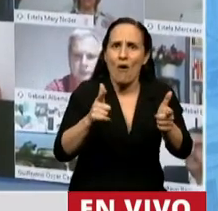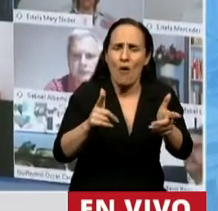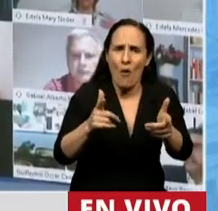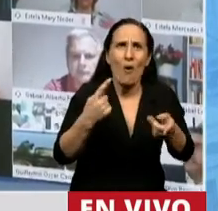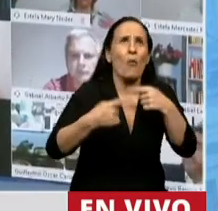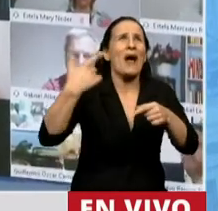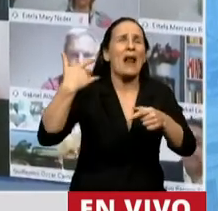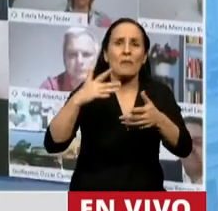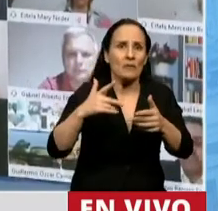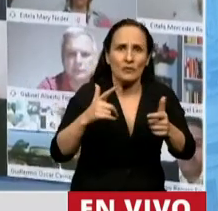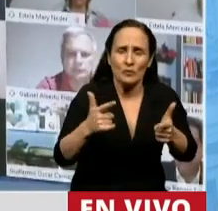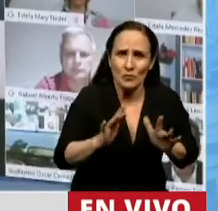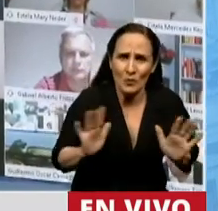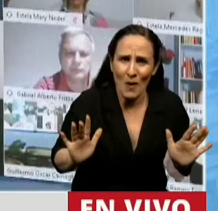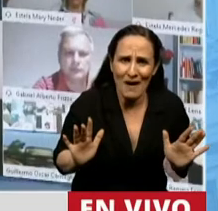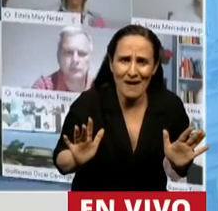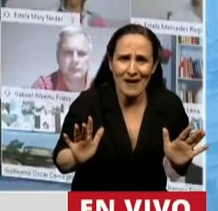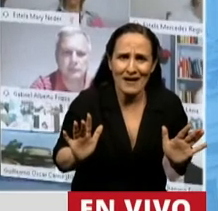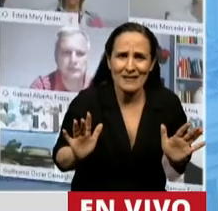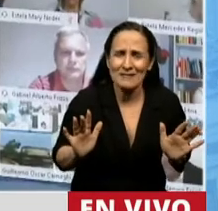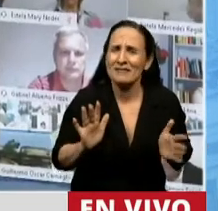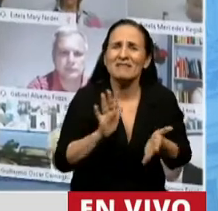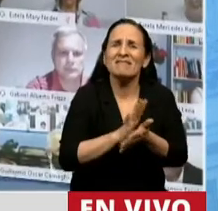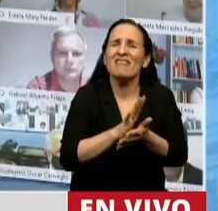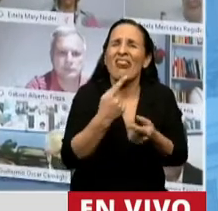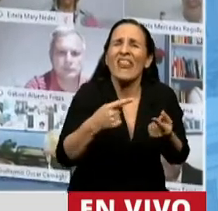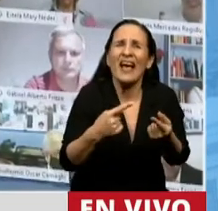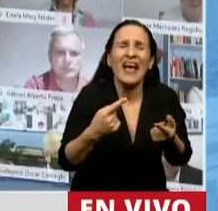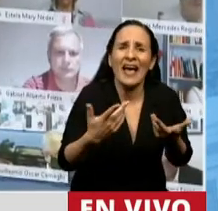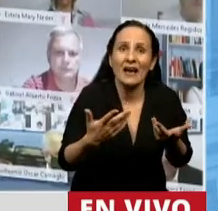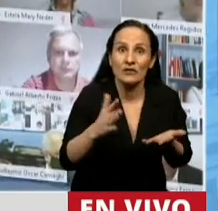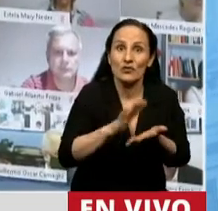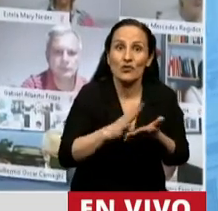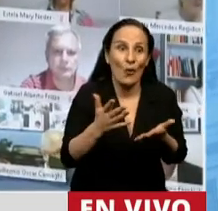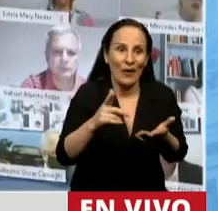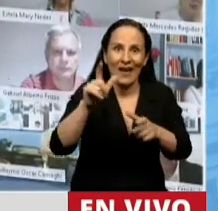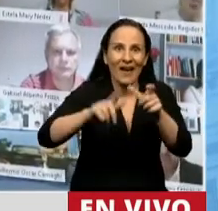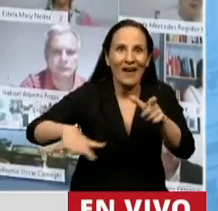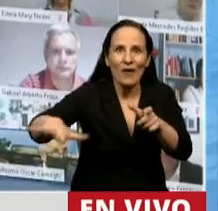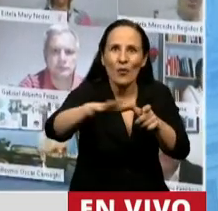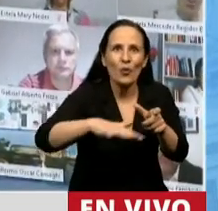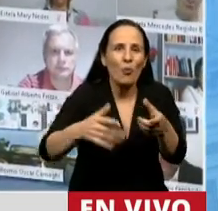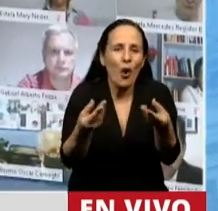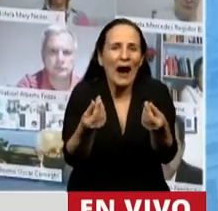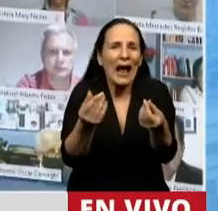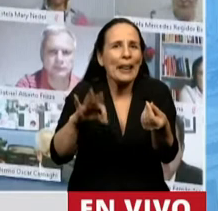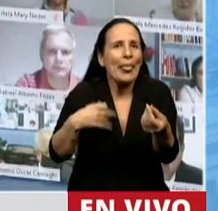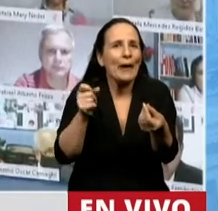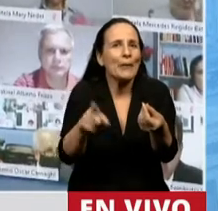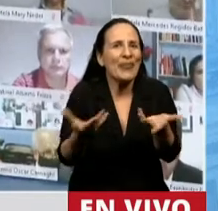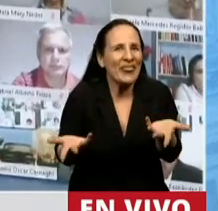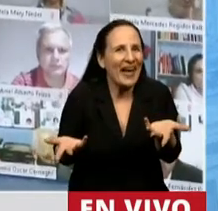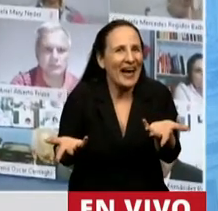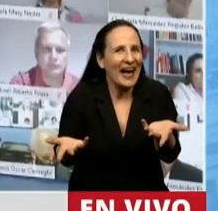irreversibles en qué, Presidente, en la calidad de vida de ciertos sectores históricamente invisibilizados